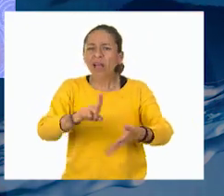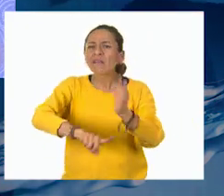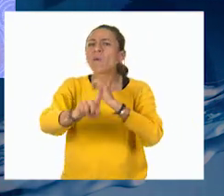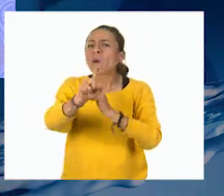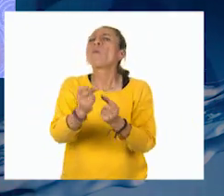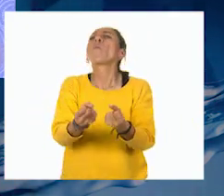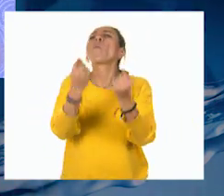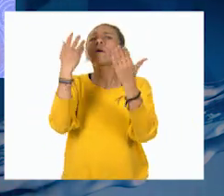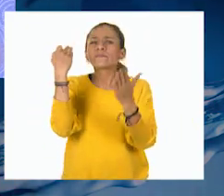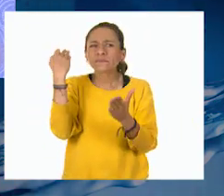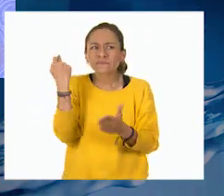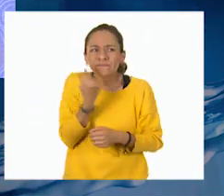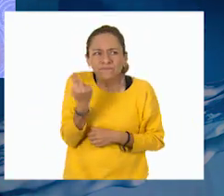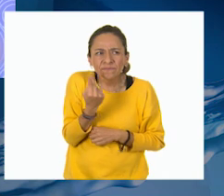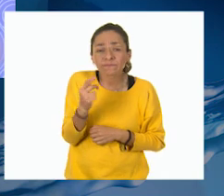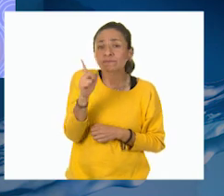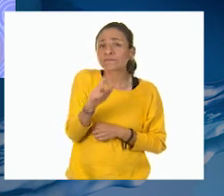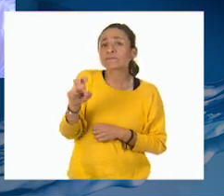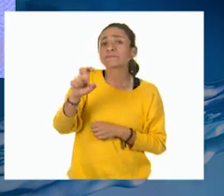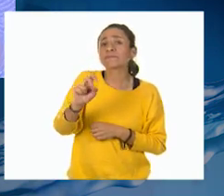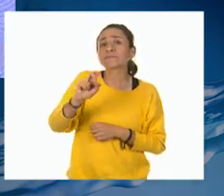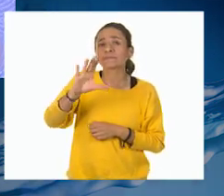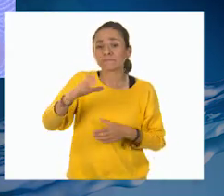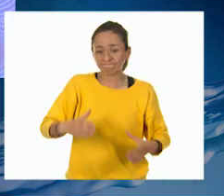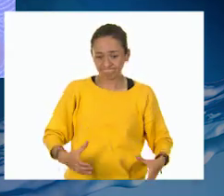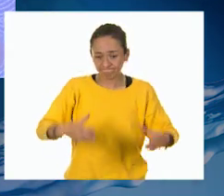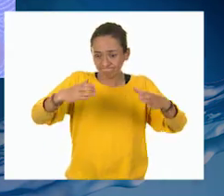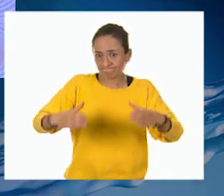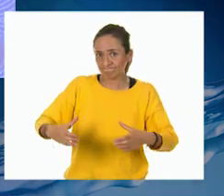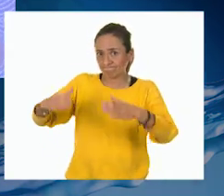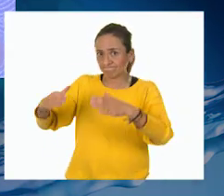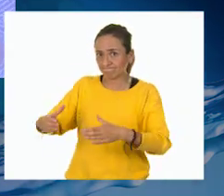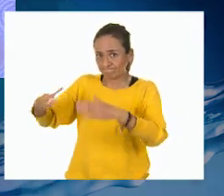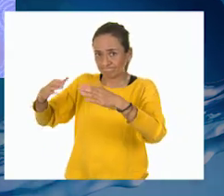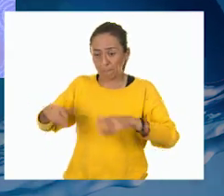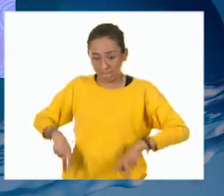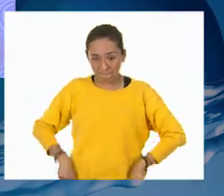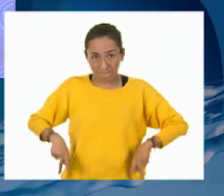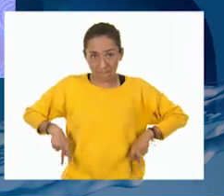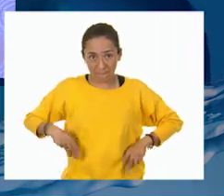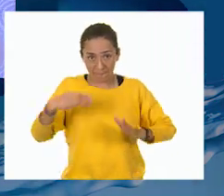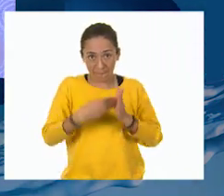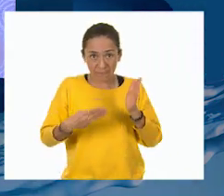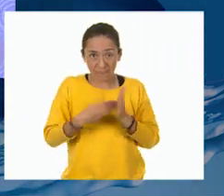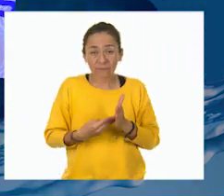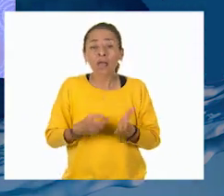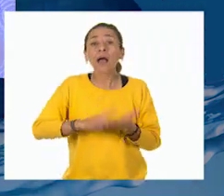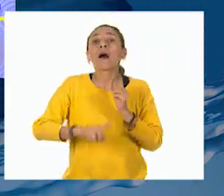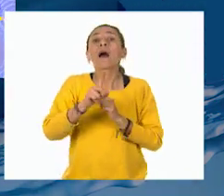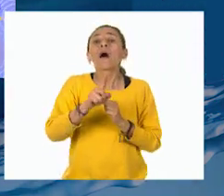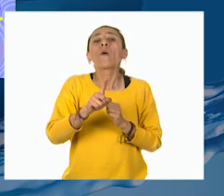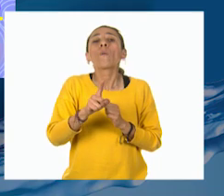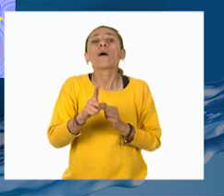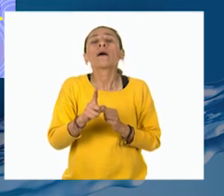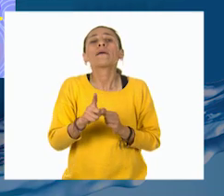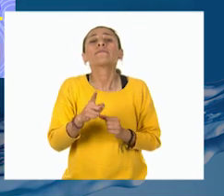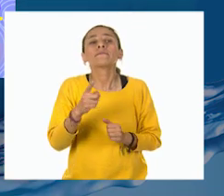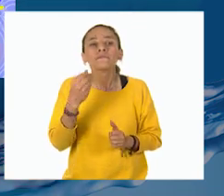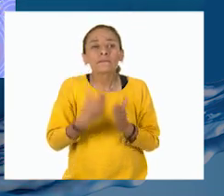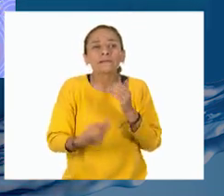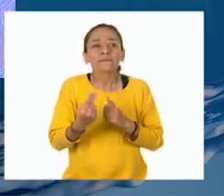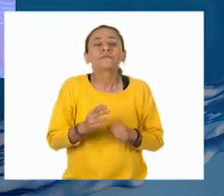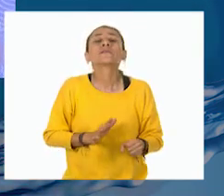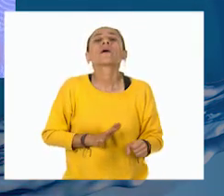135 garrafones. Un pantalón de mezclilla. 550 garrafones.